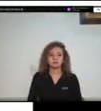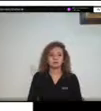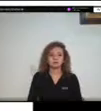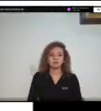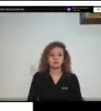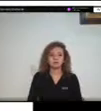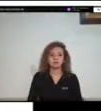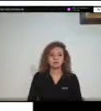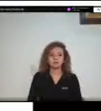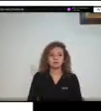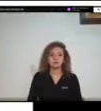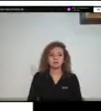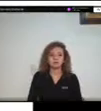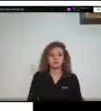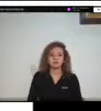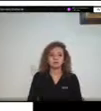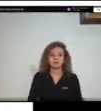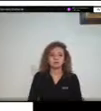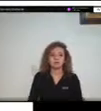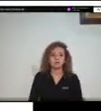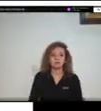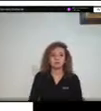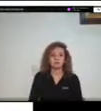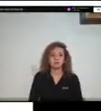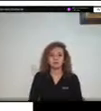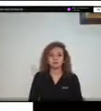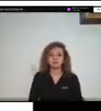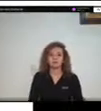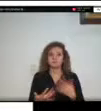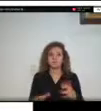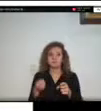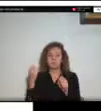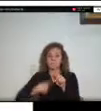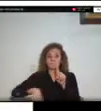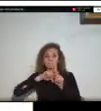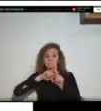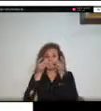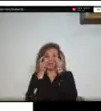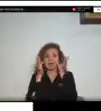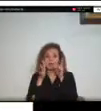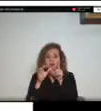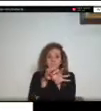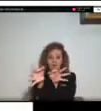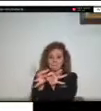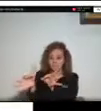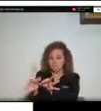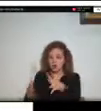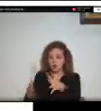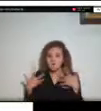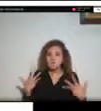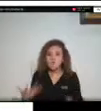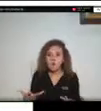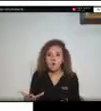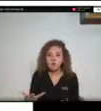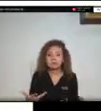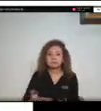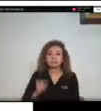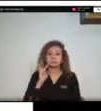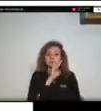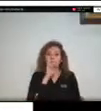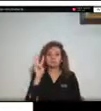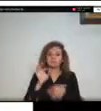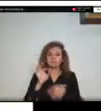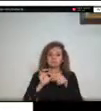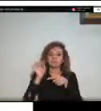ponderar cada una de las amenazas por municipio para lo cual se calculó los percentiles del 33 y el percentil 67 con el objeto de